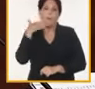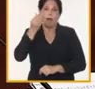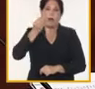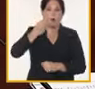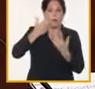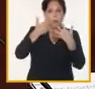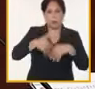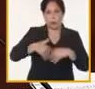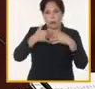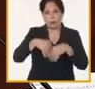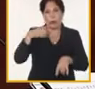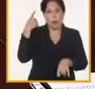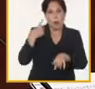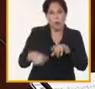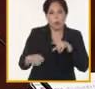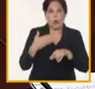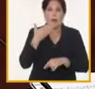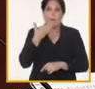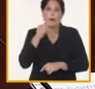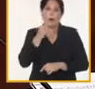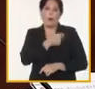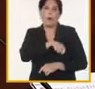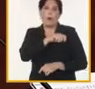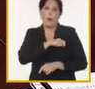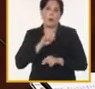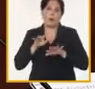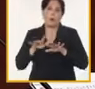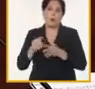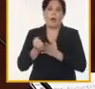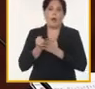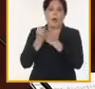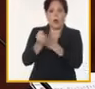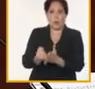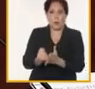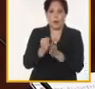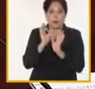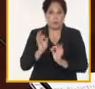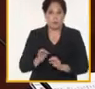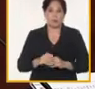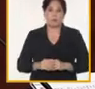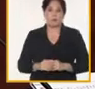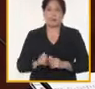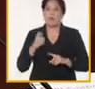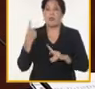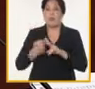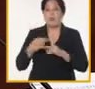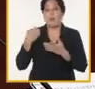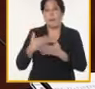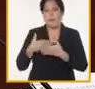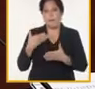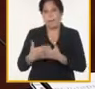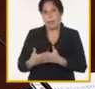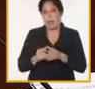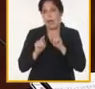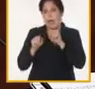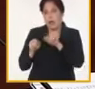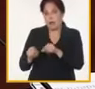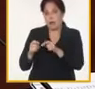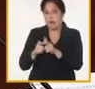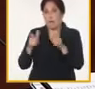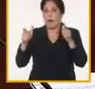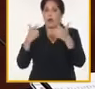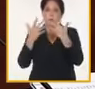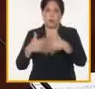producción y también una mayor movilización de la población en función de y de las empresas en función de tener una mayor